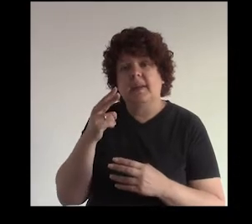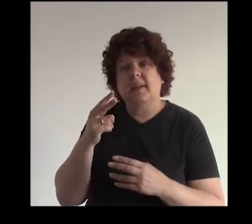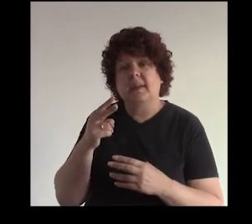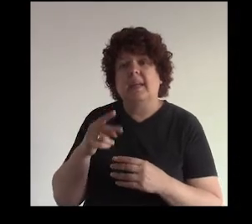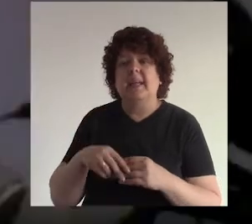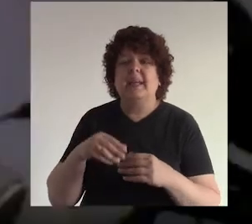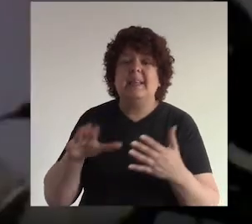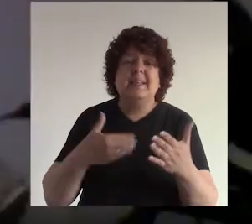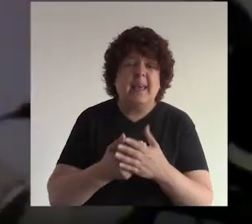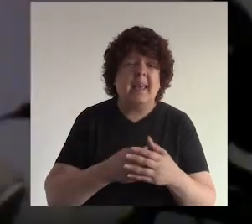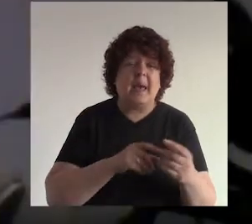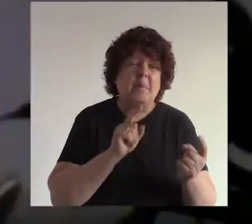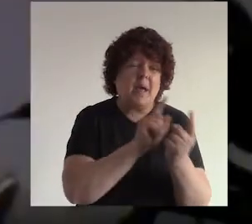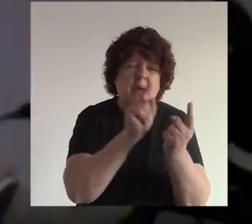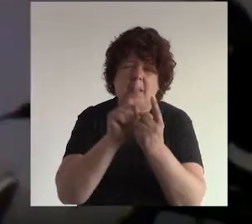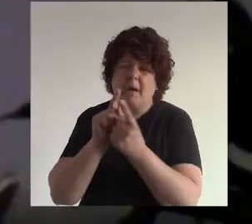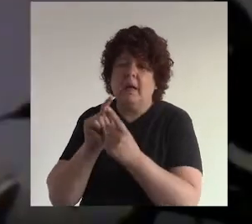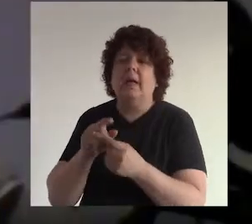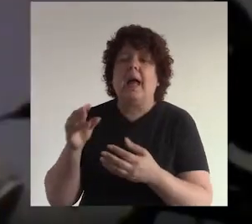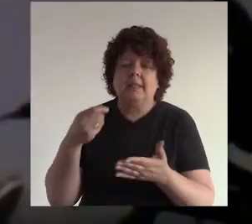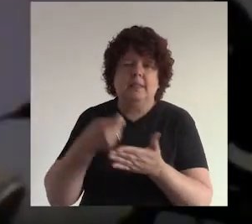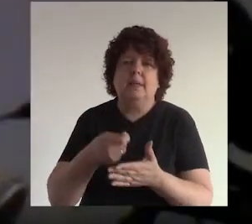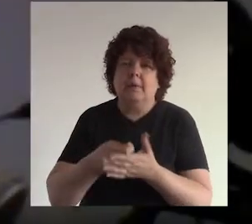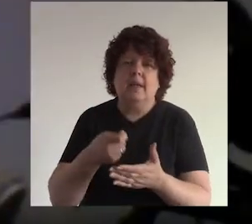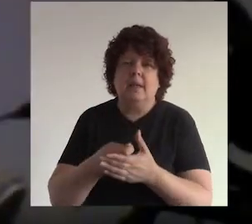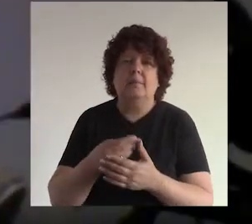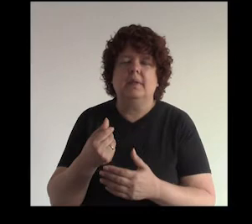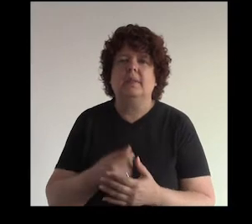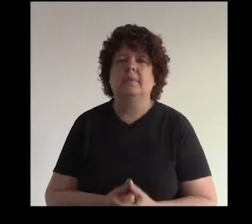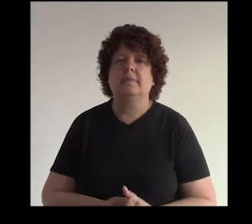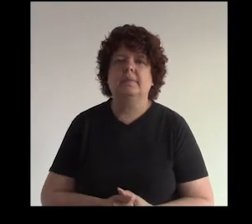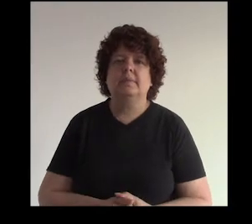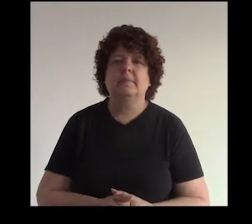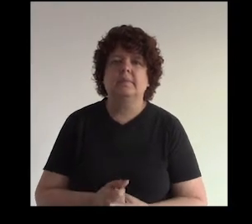publicación sea más vista ahí sí tienes que invertir en anuncios ¿no?